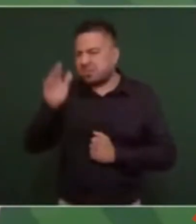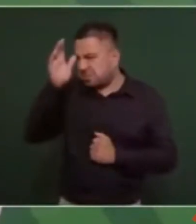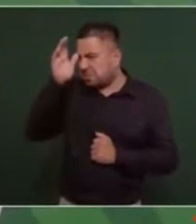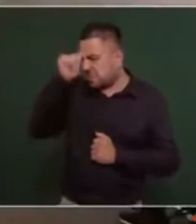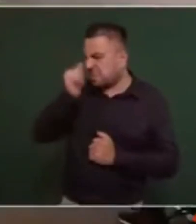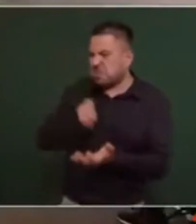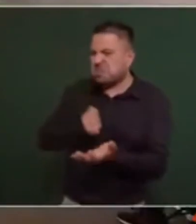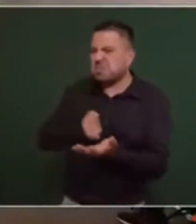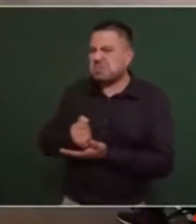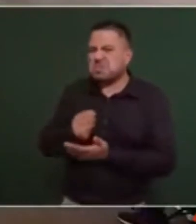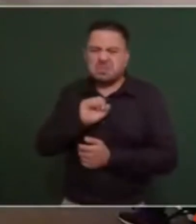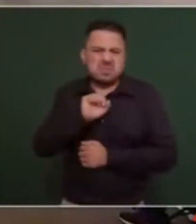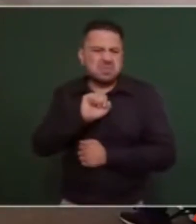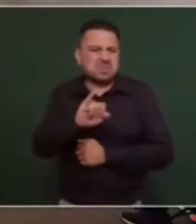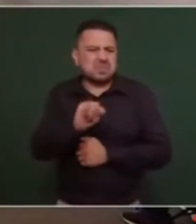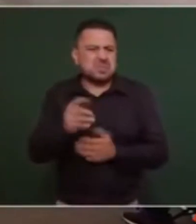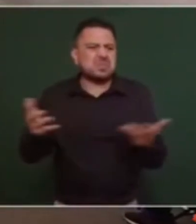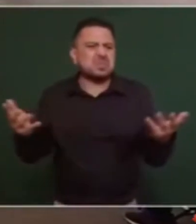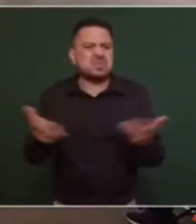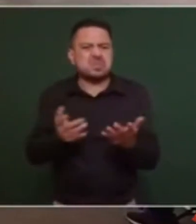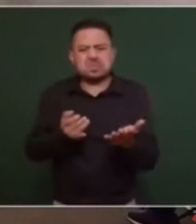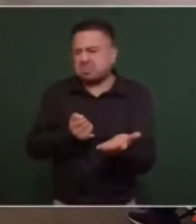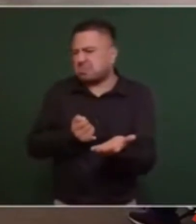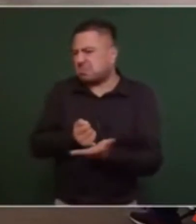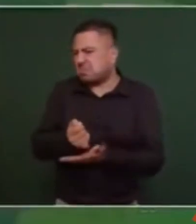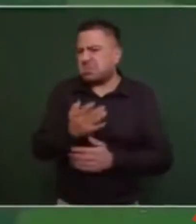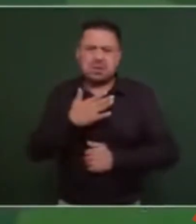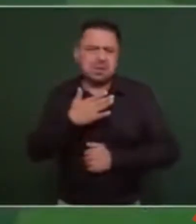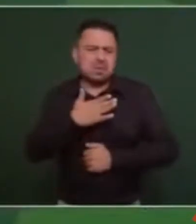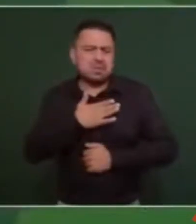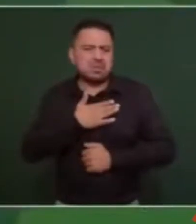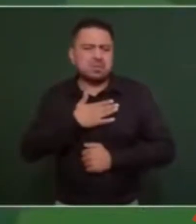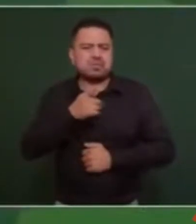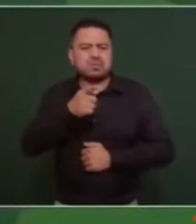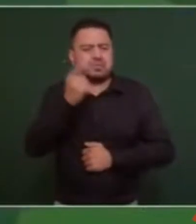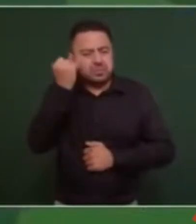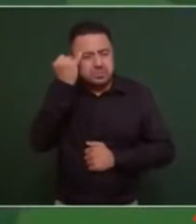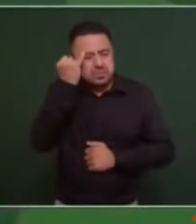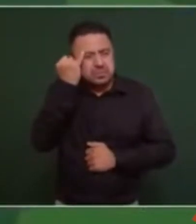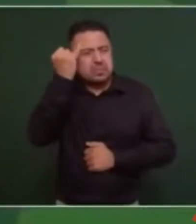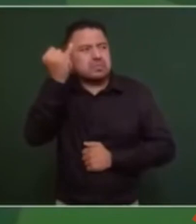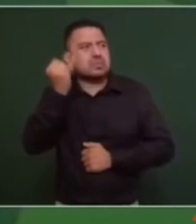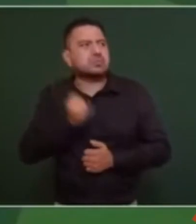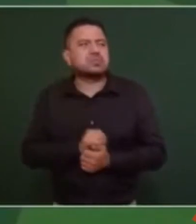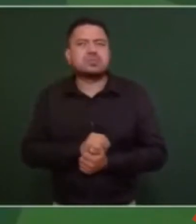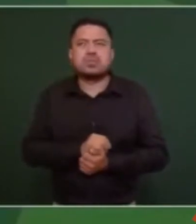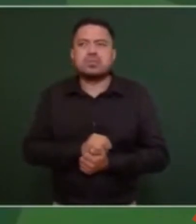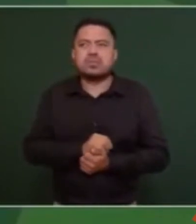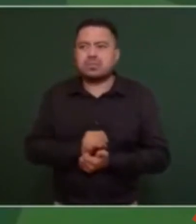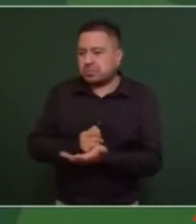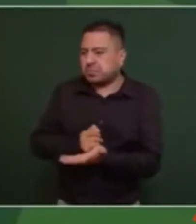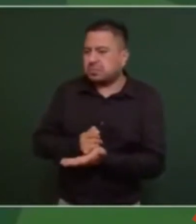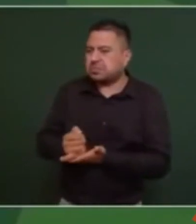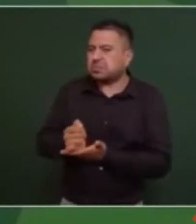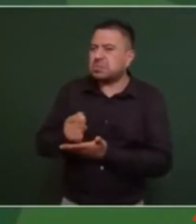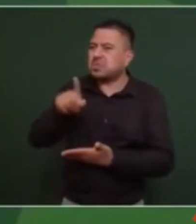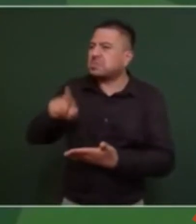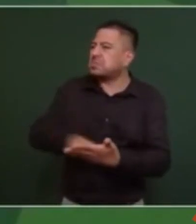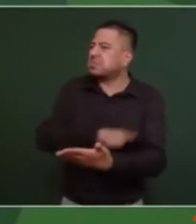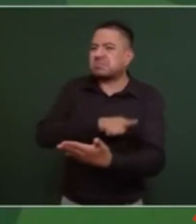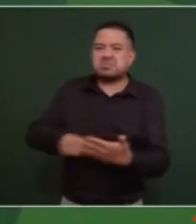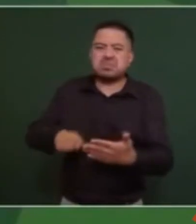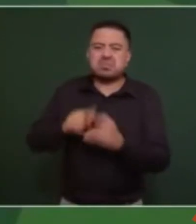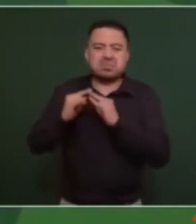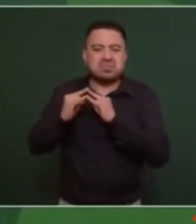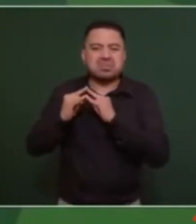tomamos esa decisión porque imagínense si decidimos cancelar el tianguis